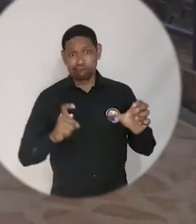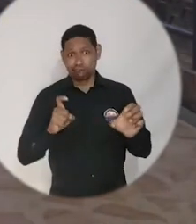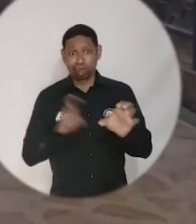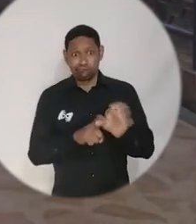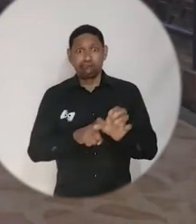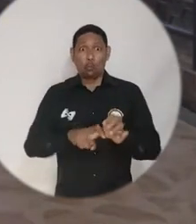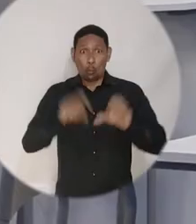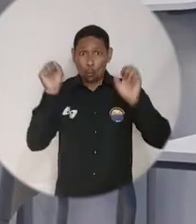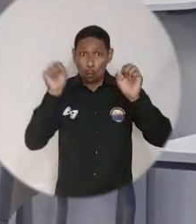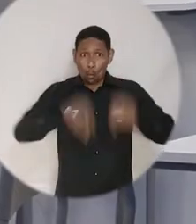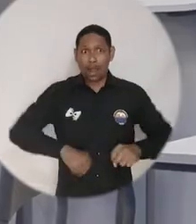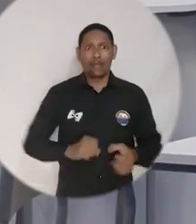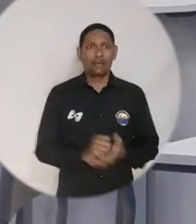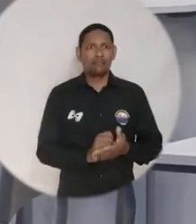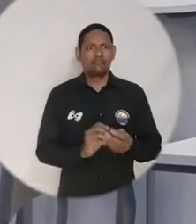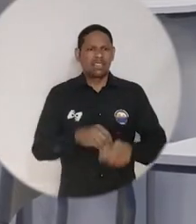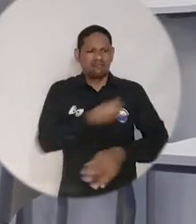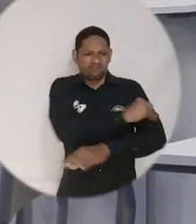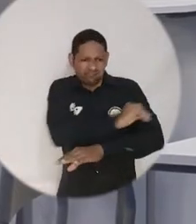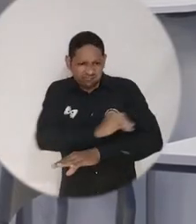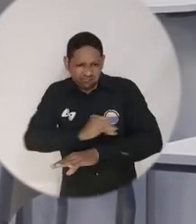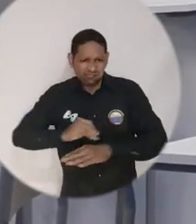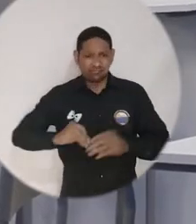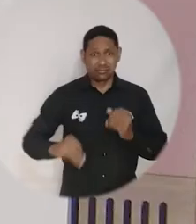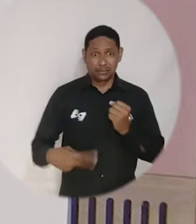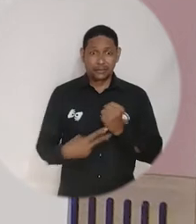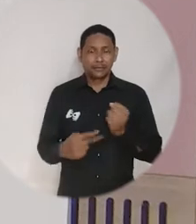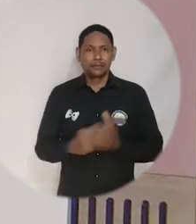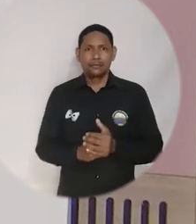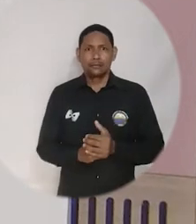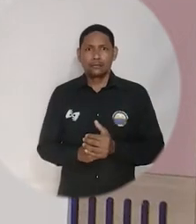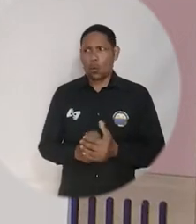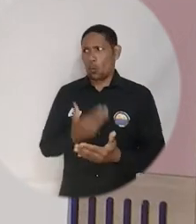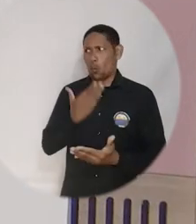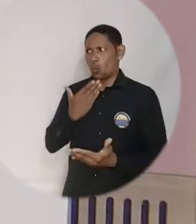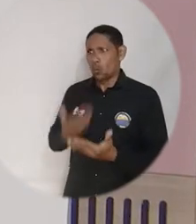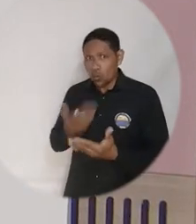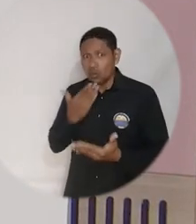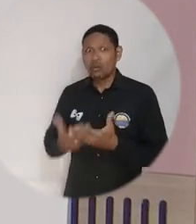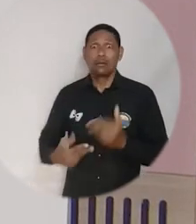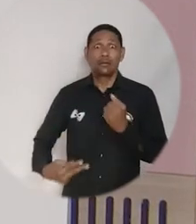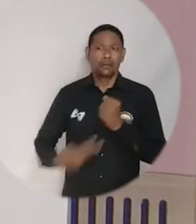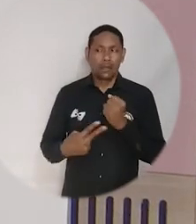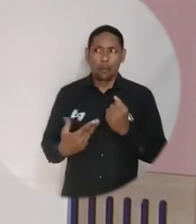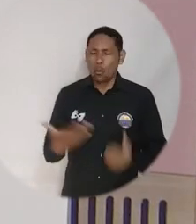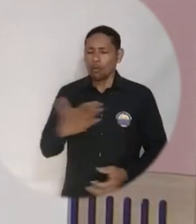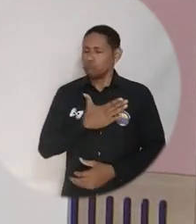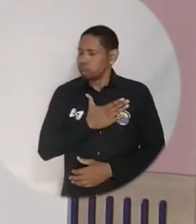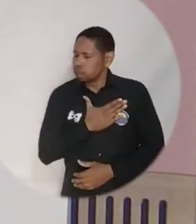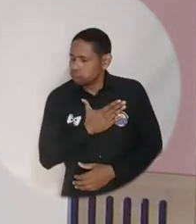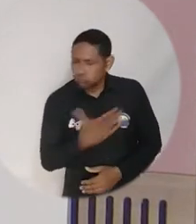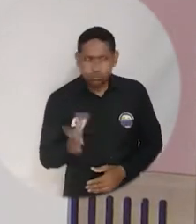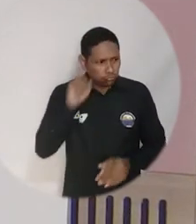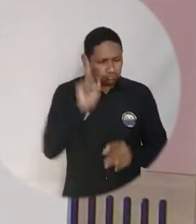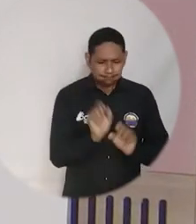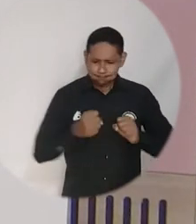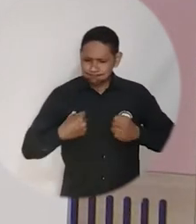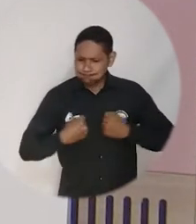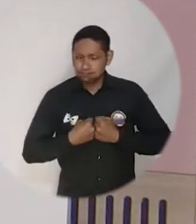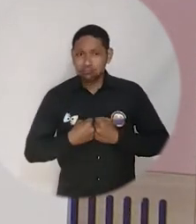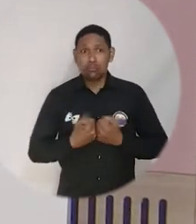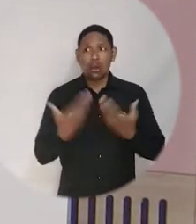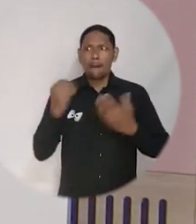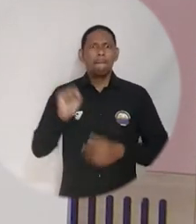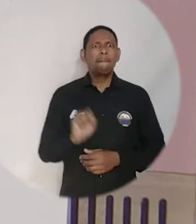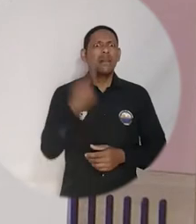Emprender y la ruta de asesoría técnica con gestores del SENA. Muy agradecidos con el SENA precisamente por esta disposición de hacer esta